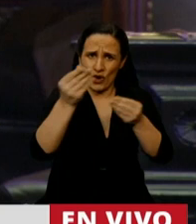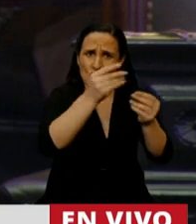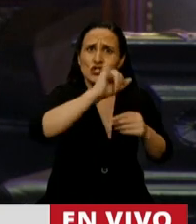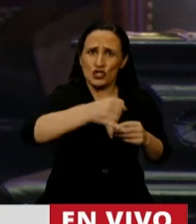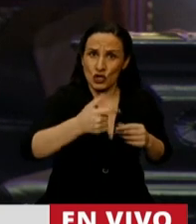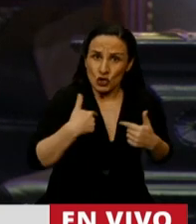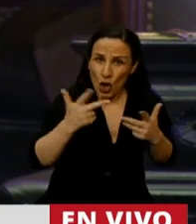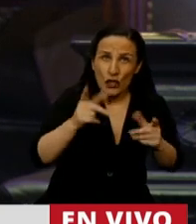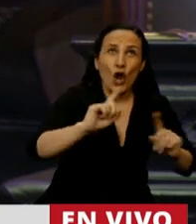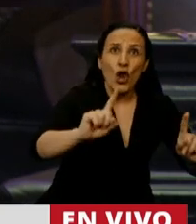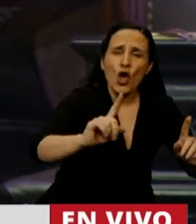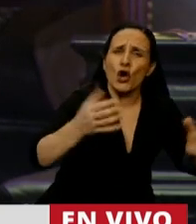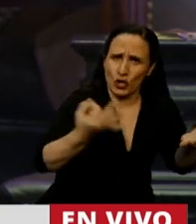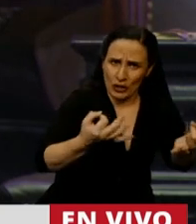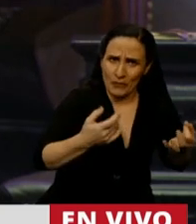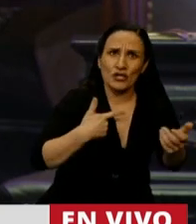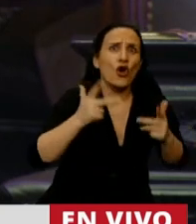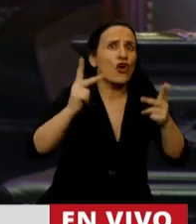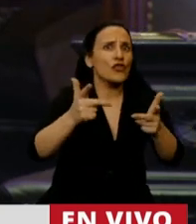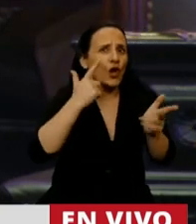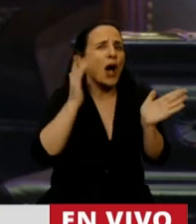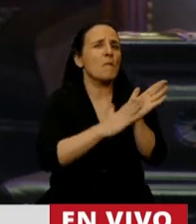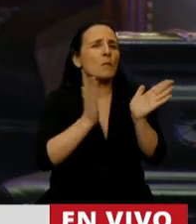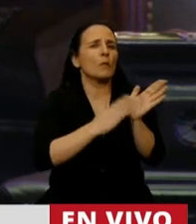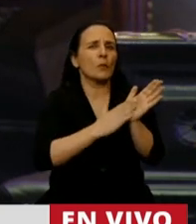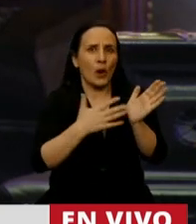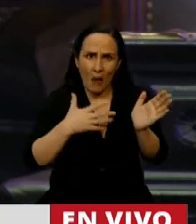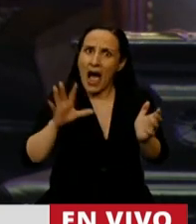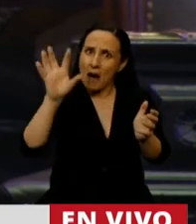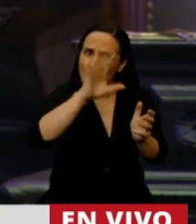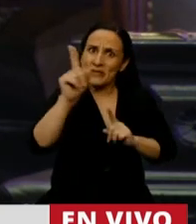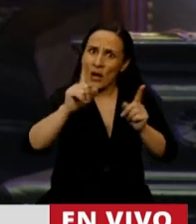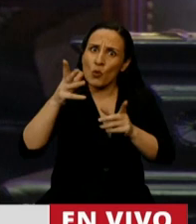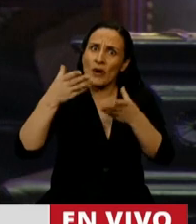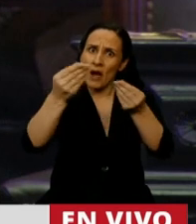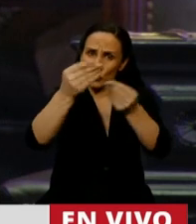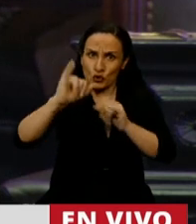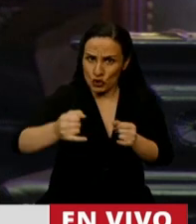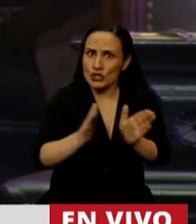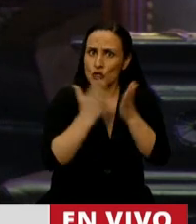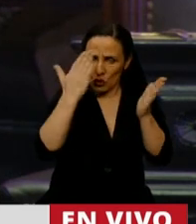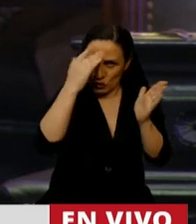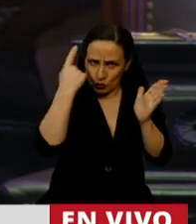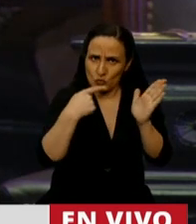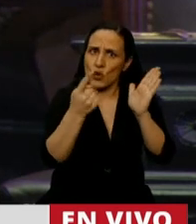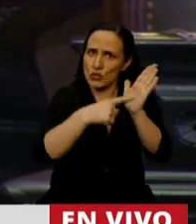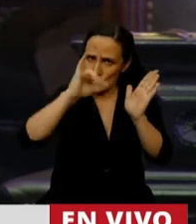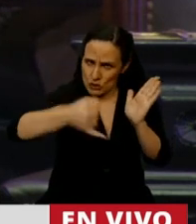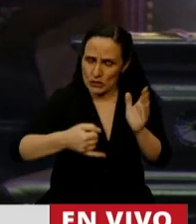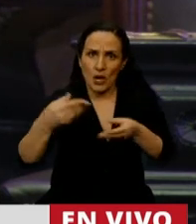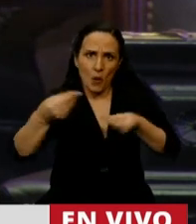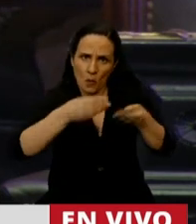no cuestiono, lo señalo porque vienen a demostrar que esto es posible, es constitucionalmente posible y es